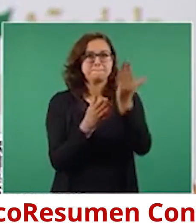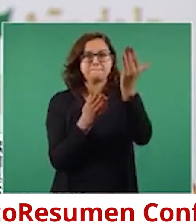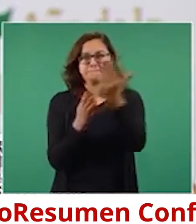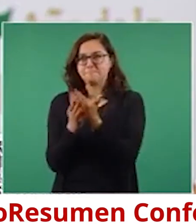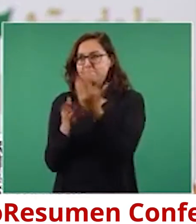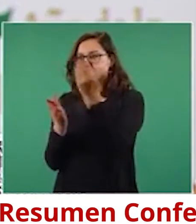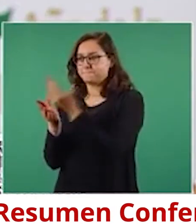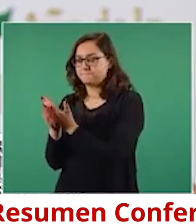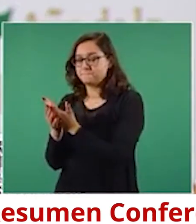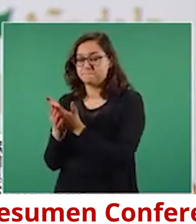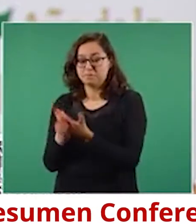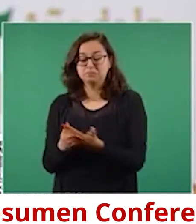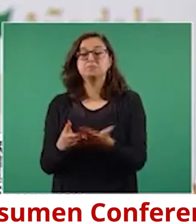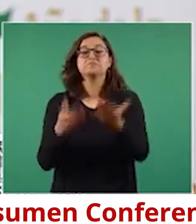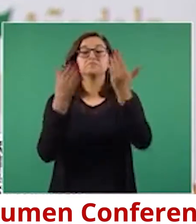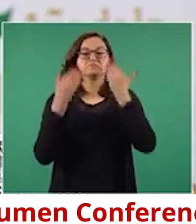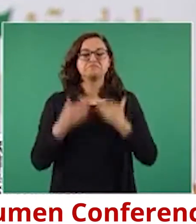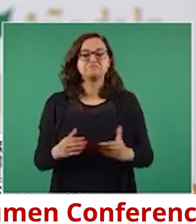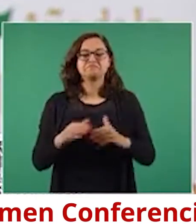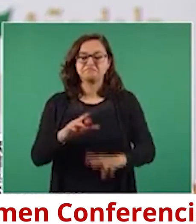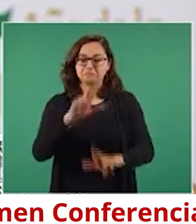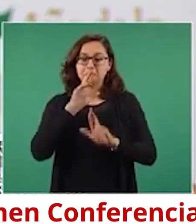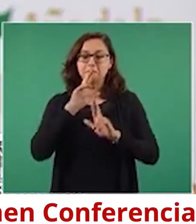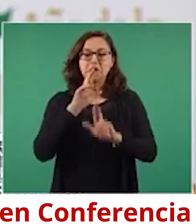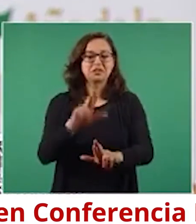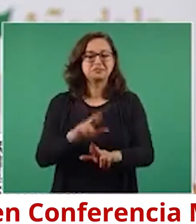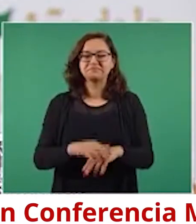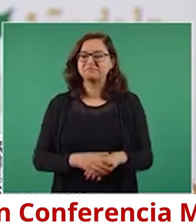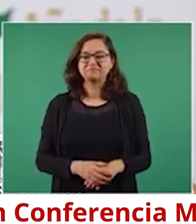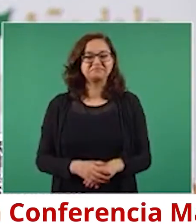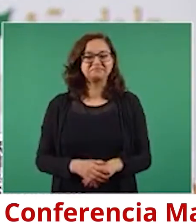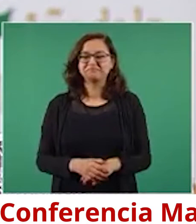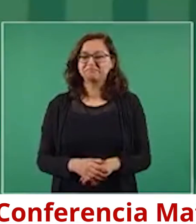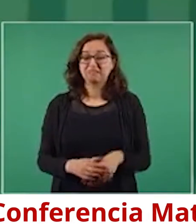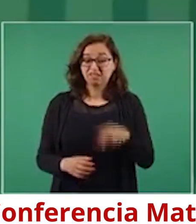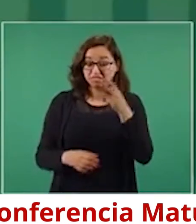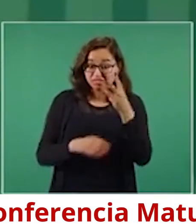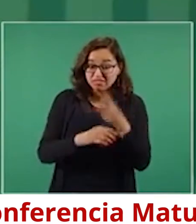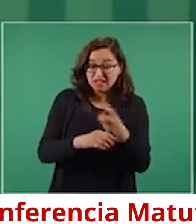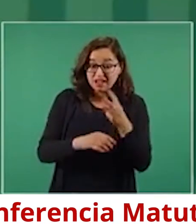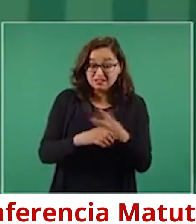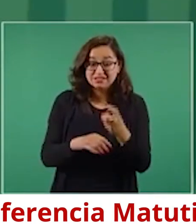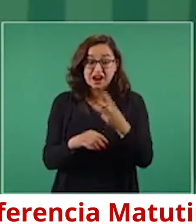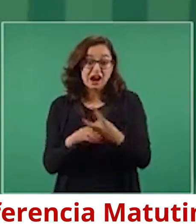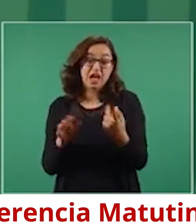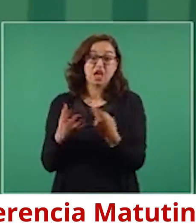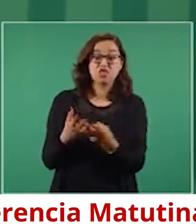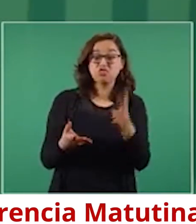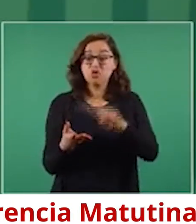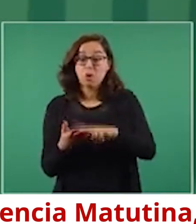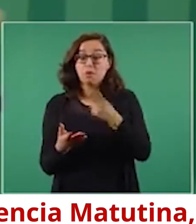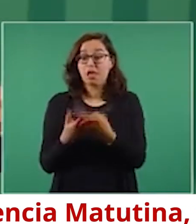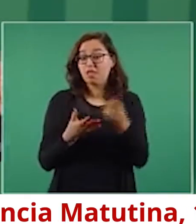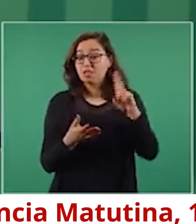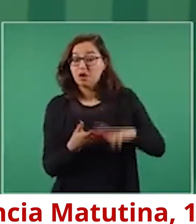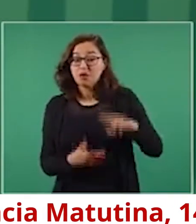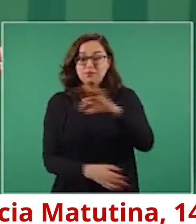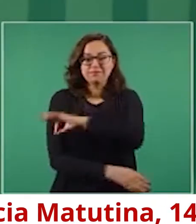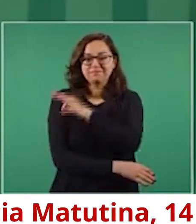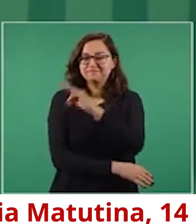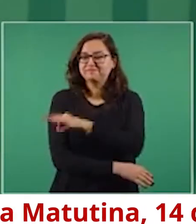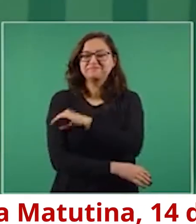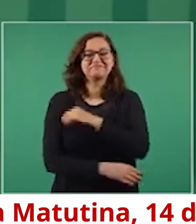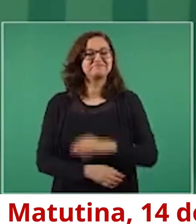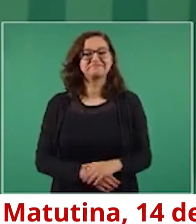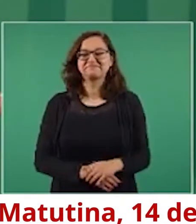llega la conclusión de que no se requiere en este momento tener una dosis de refuerzo. Tercera para